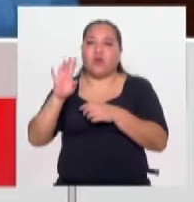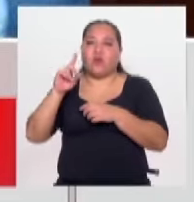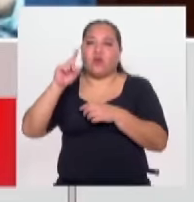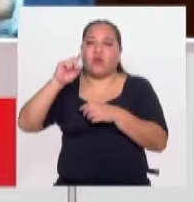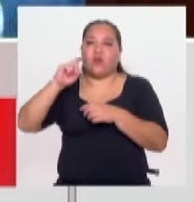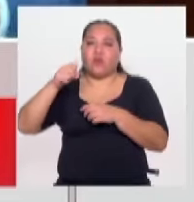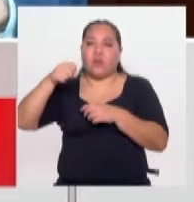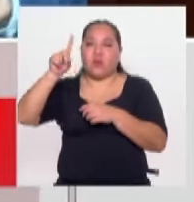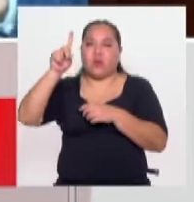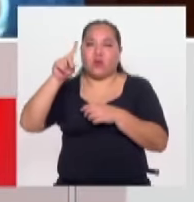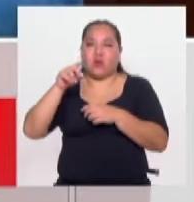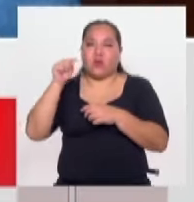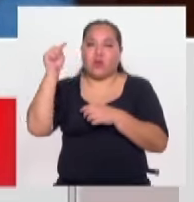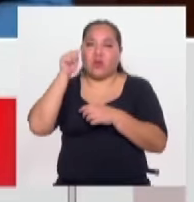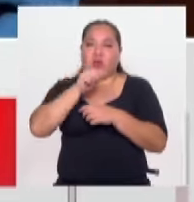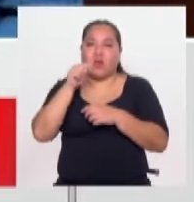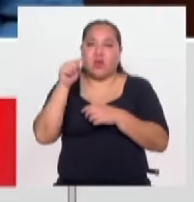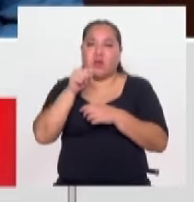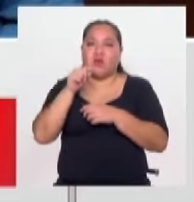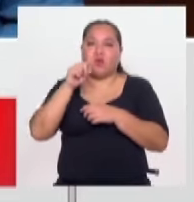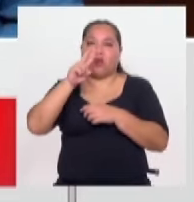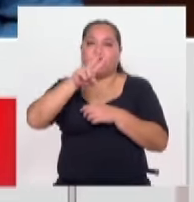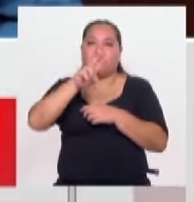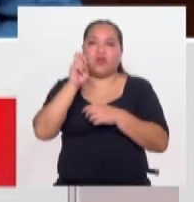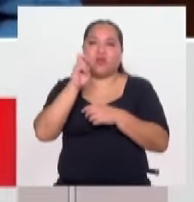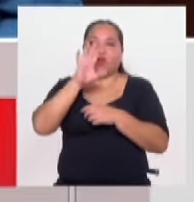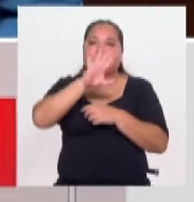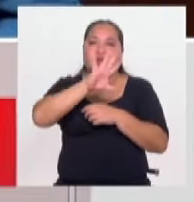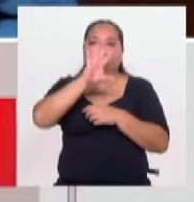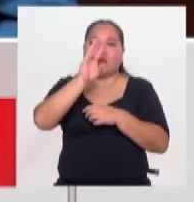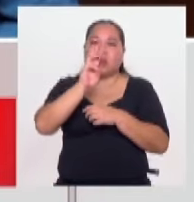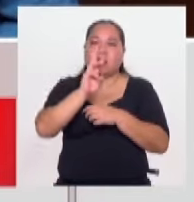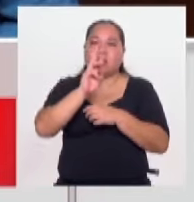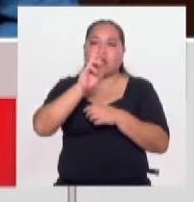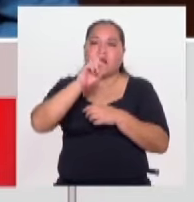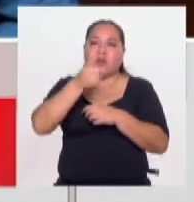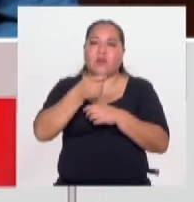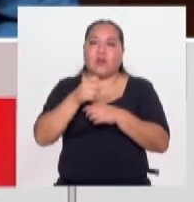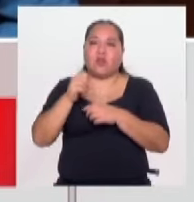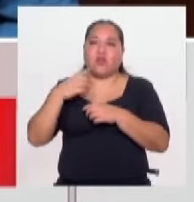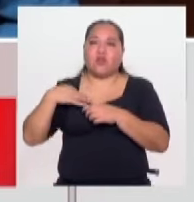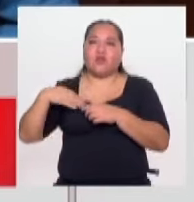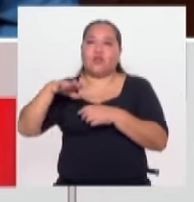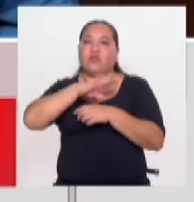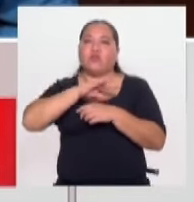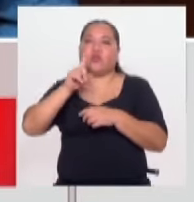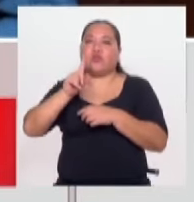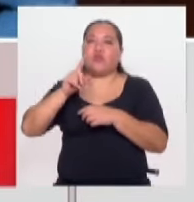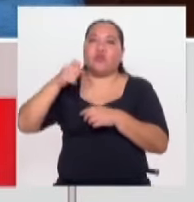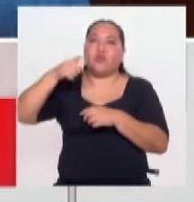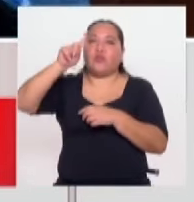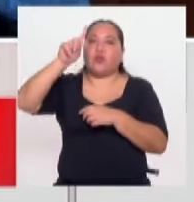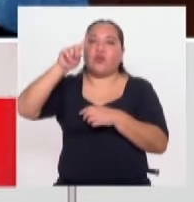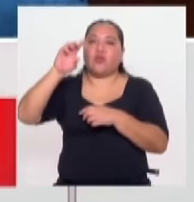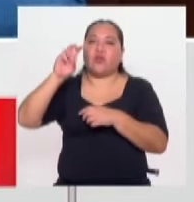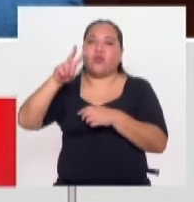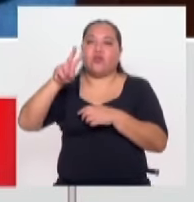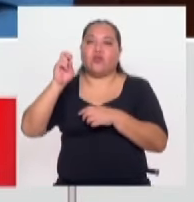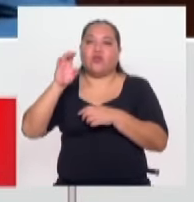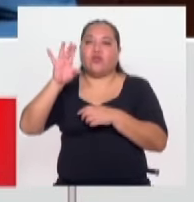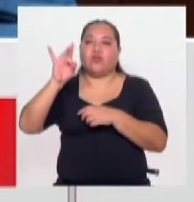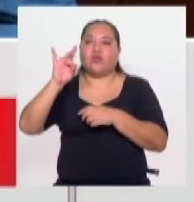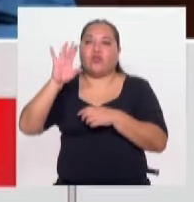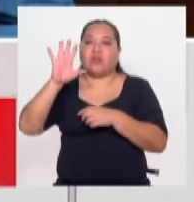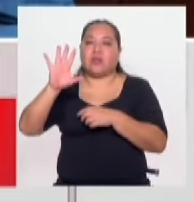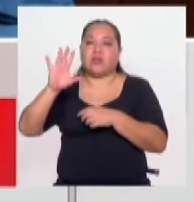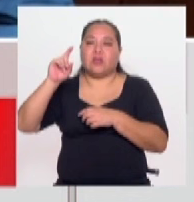ellos tienen 256.000 kilómetros de territorio, nosotros 1.285.000. Resalto